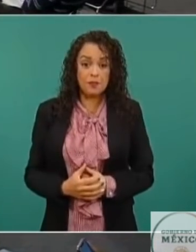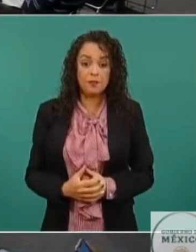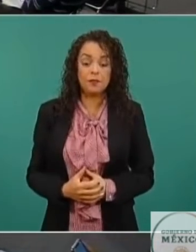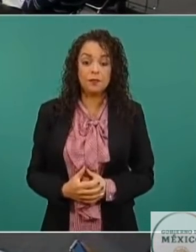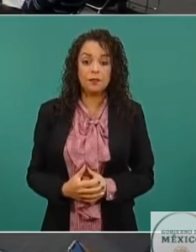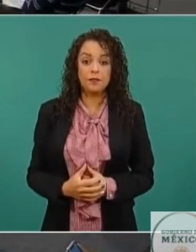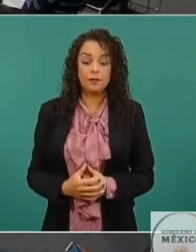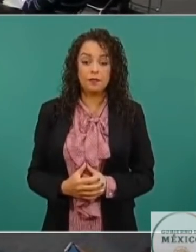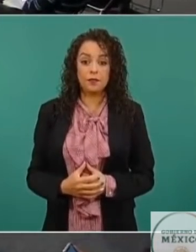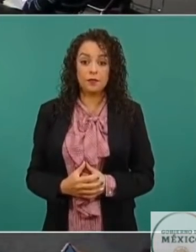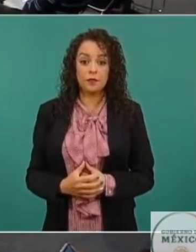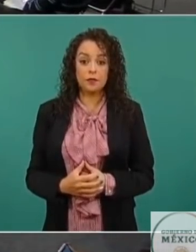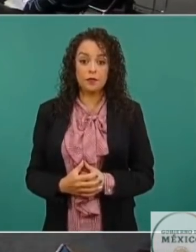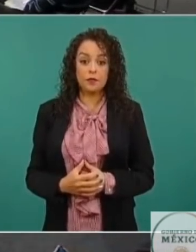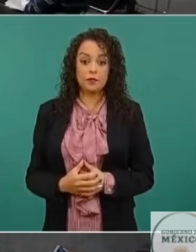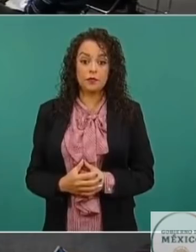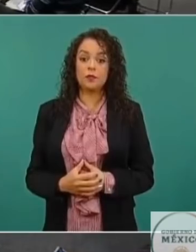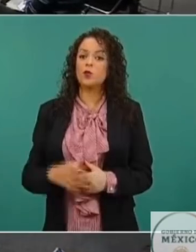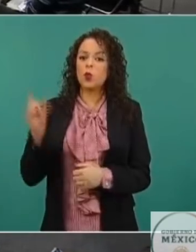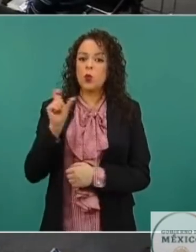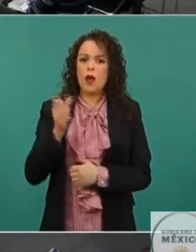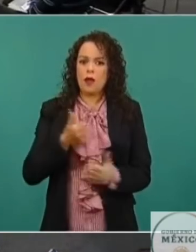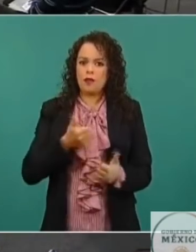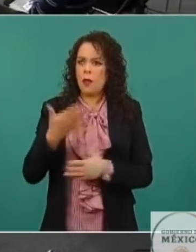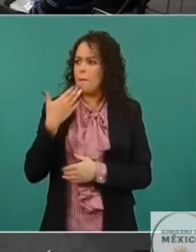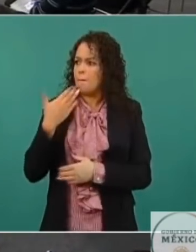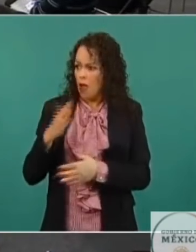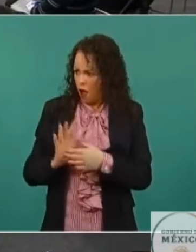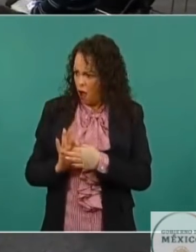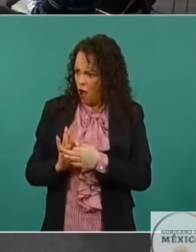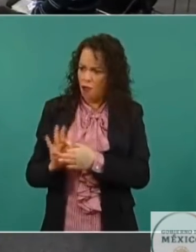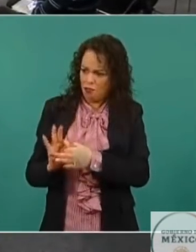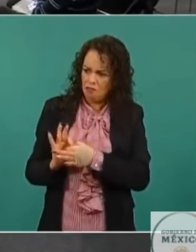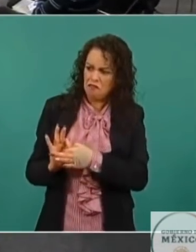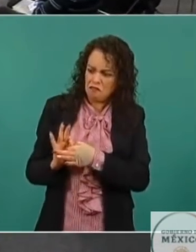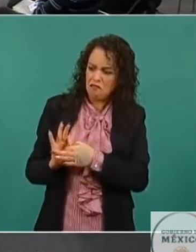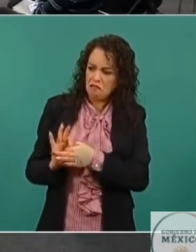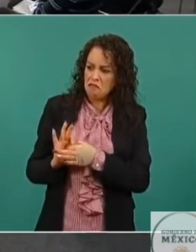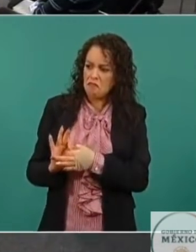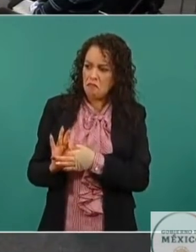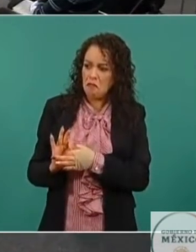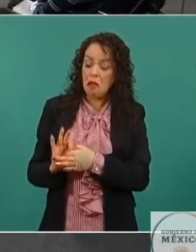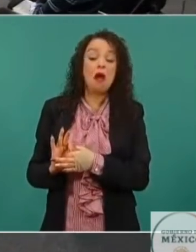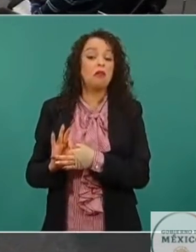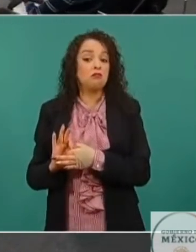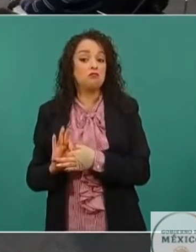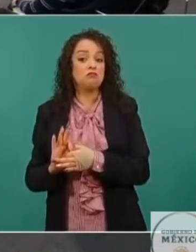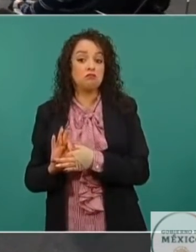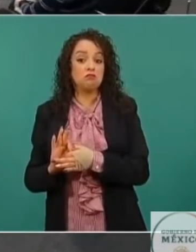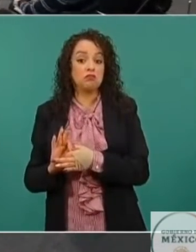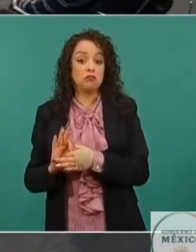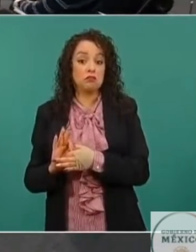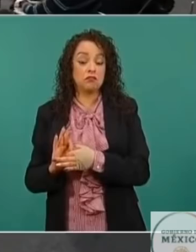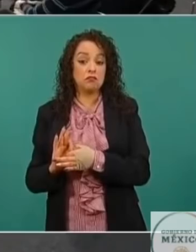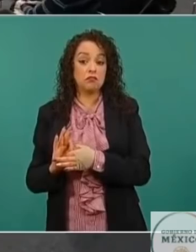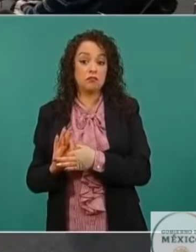Cuando hubo buena relación, se habla de que él recibió